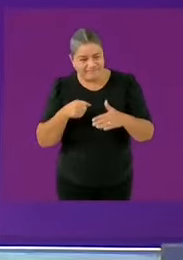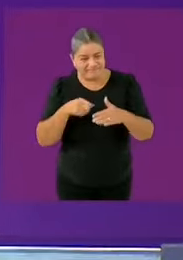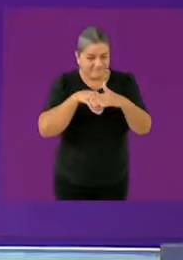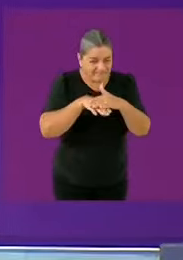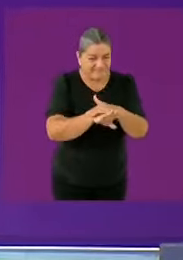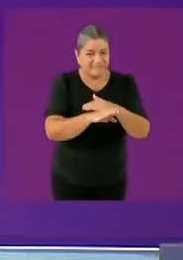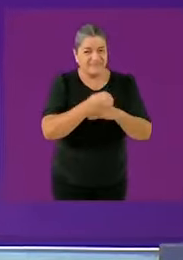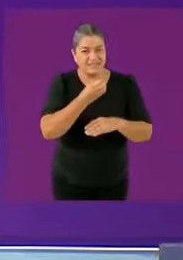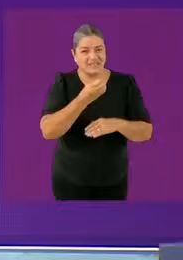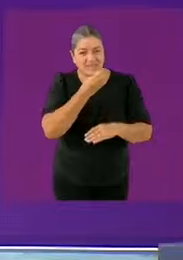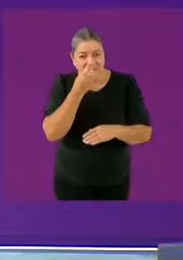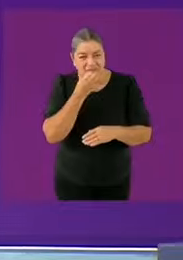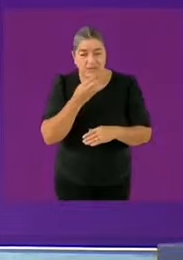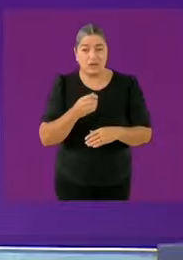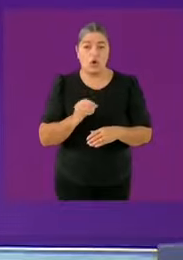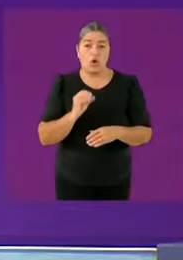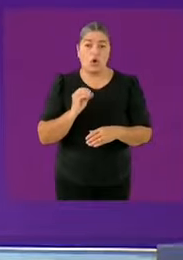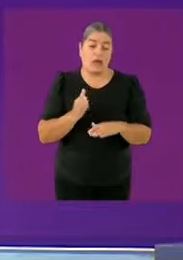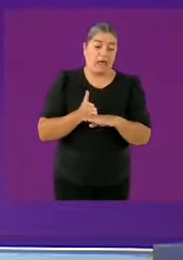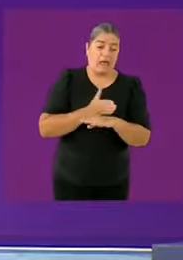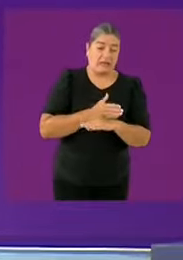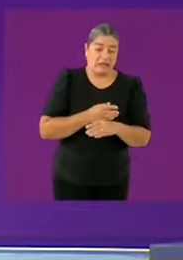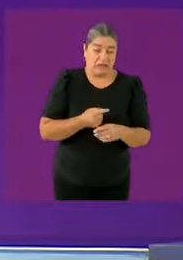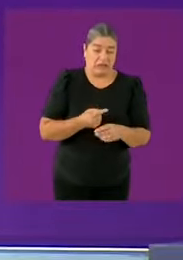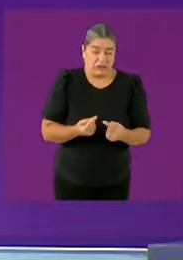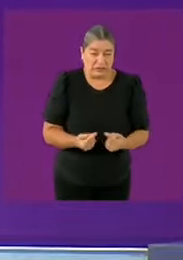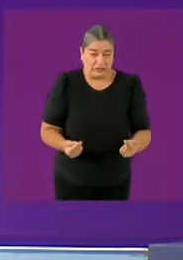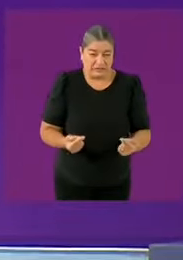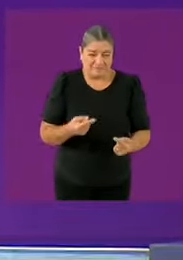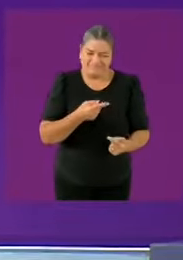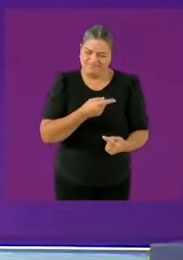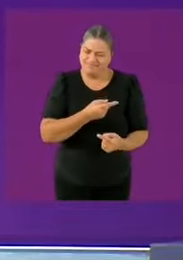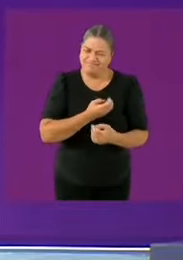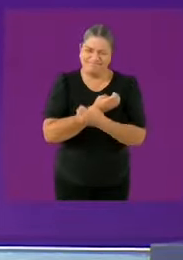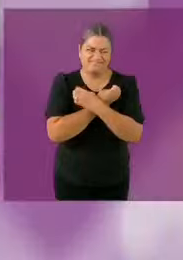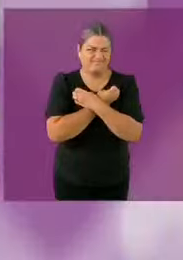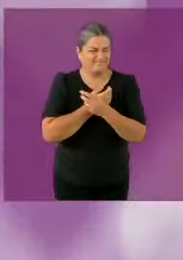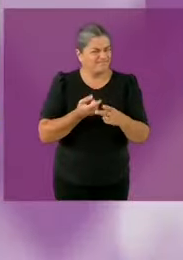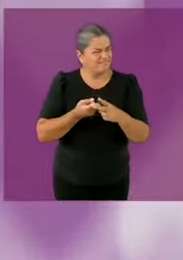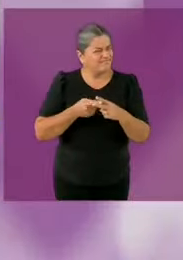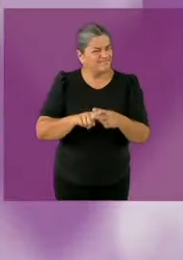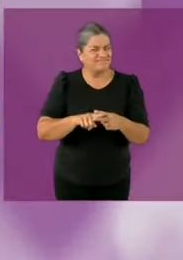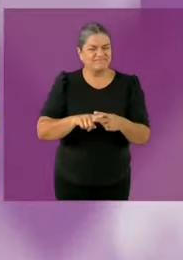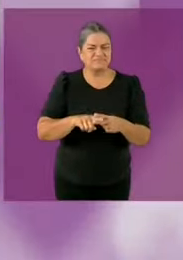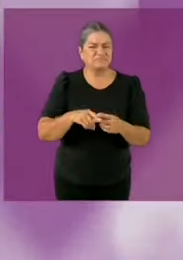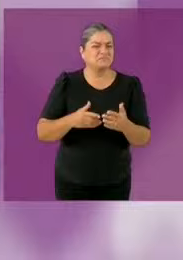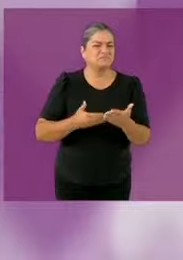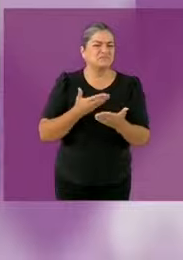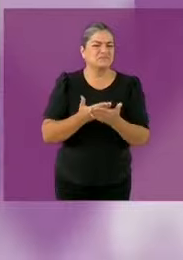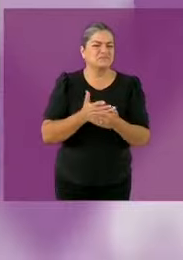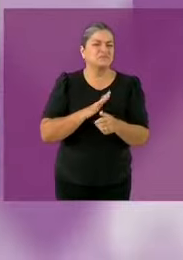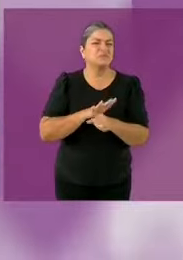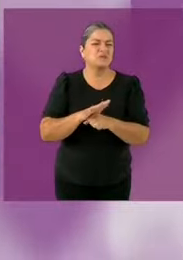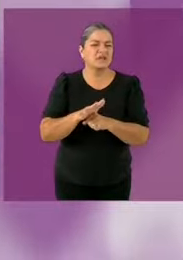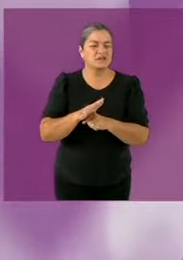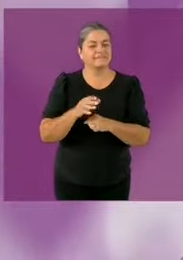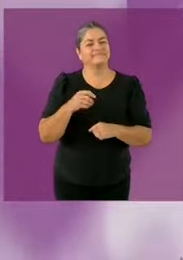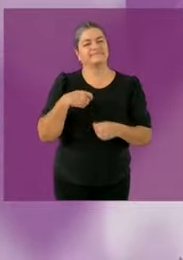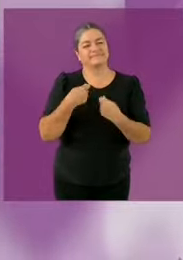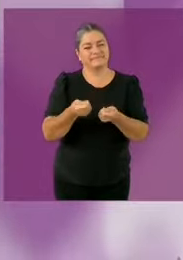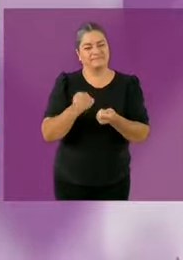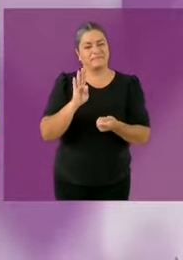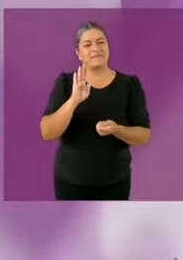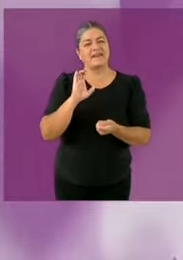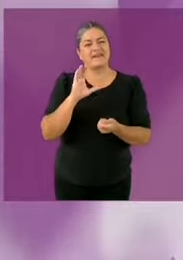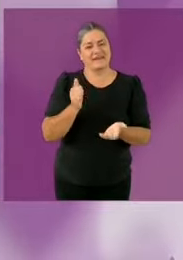y por eso son las becas que estamos planteando becas universales ya lo hice en la Ciudad de México soy la única que tiene